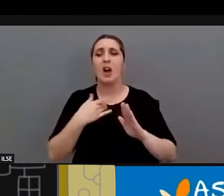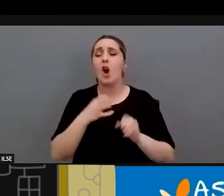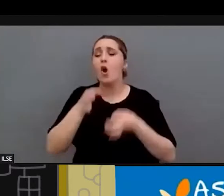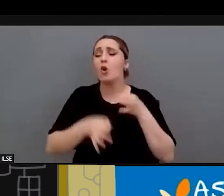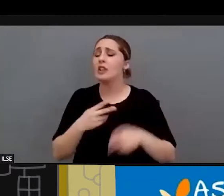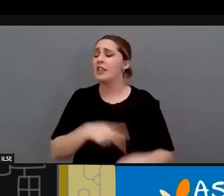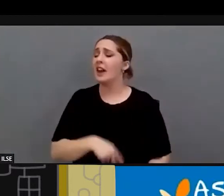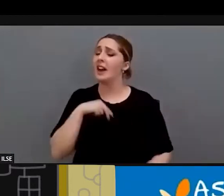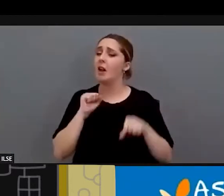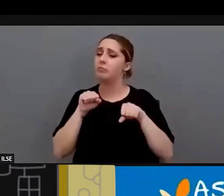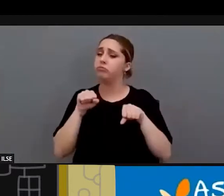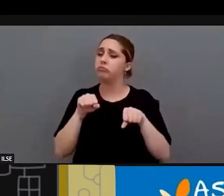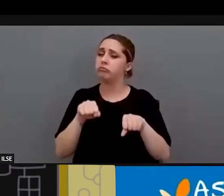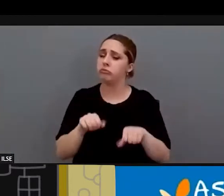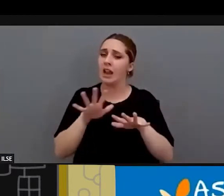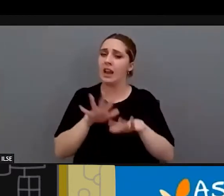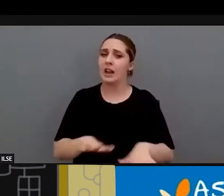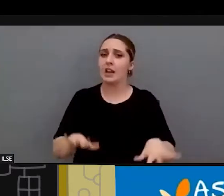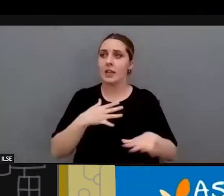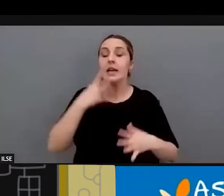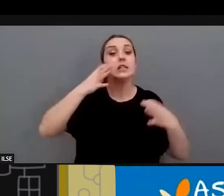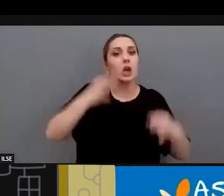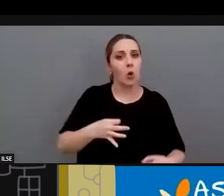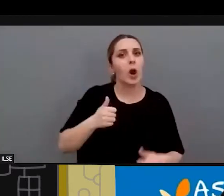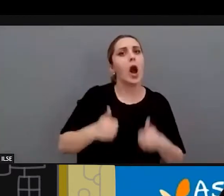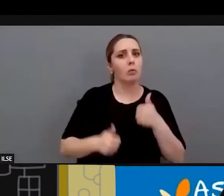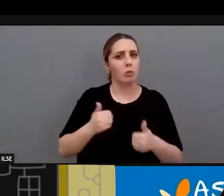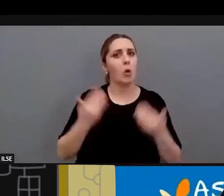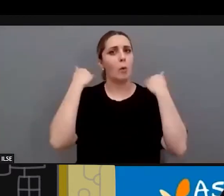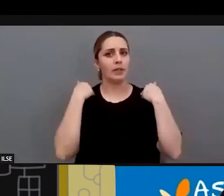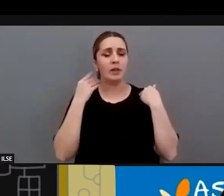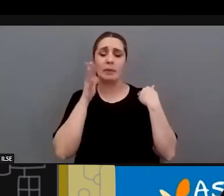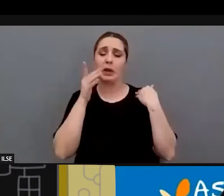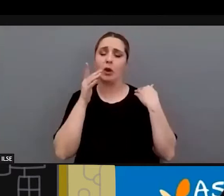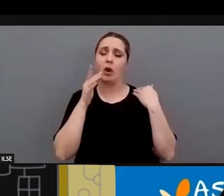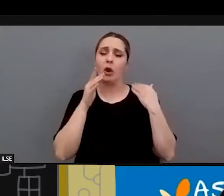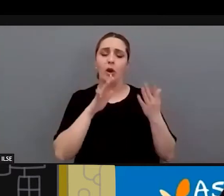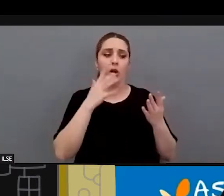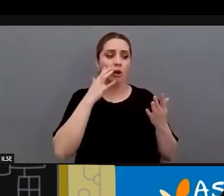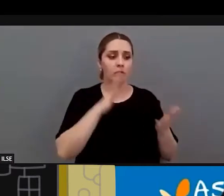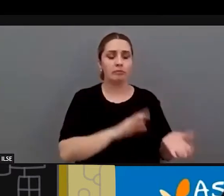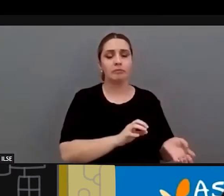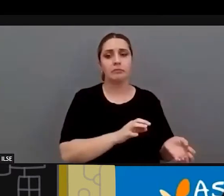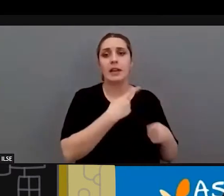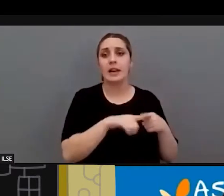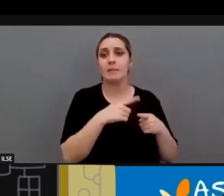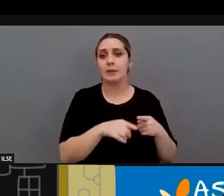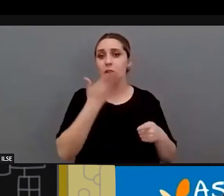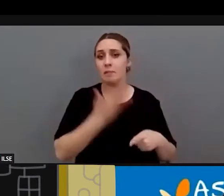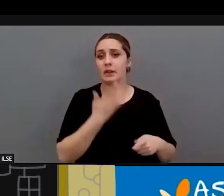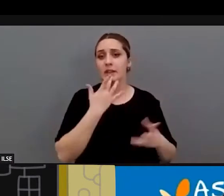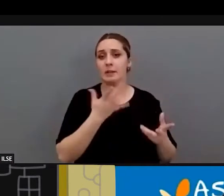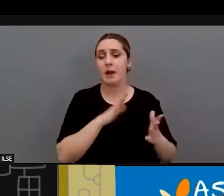Tenemos una justicia lenta muy segura, muy competente en la mayoría de los casos, pero tarda a veces en aplicar, pues por ejemplo, elementos tan relevantes como la